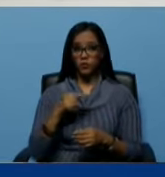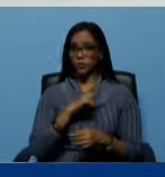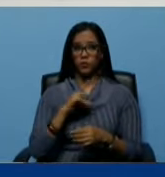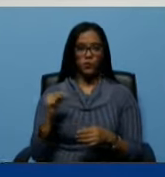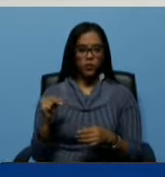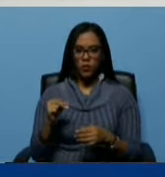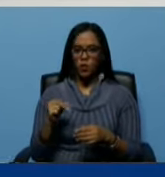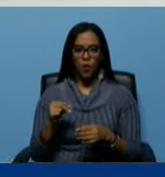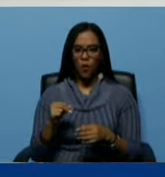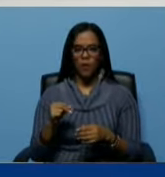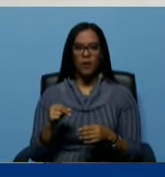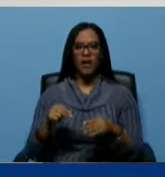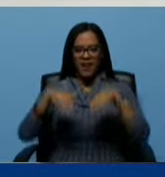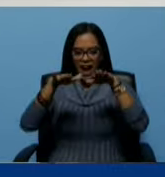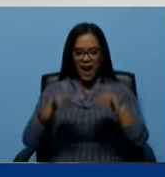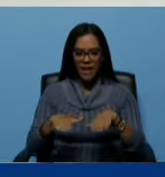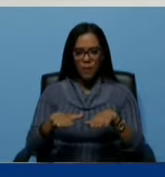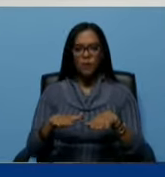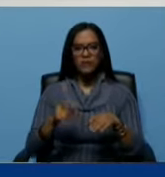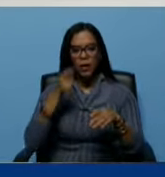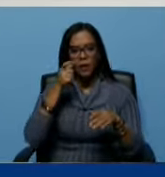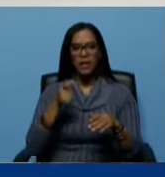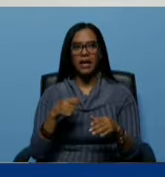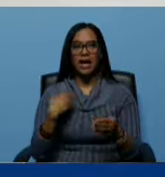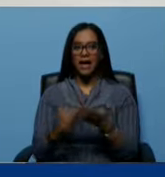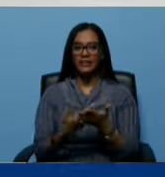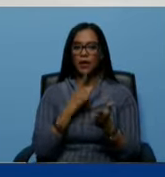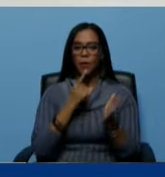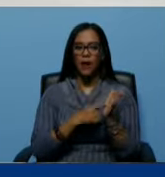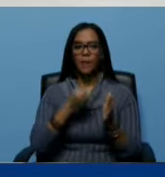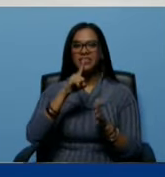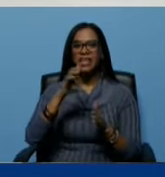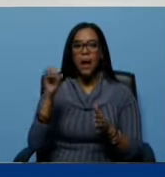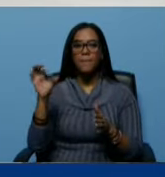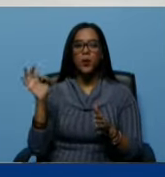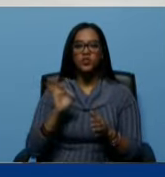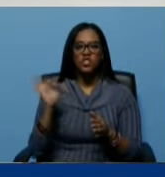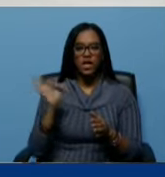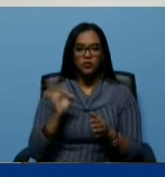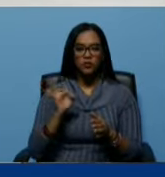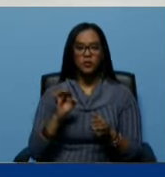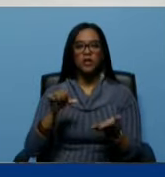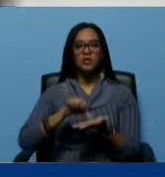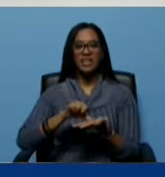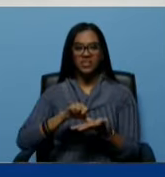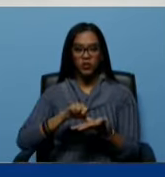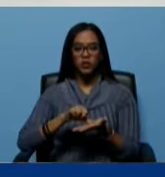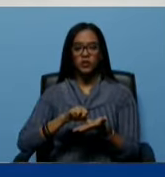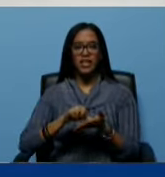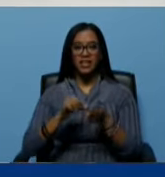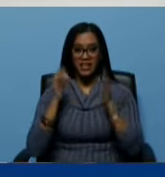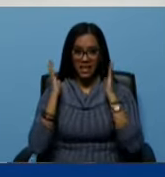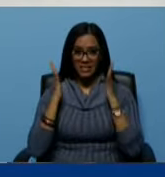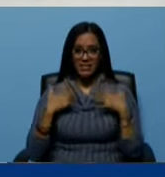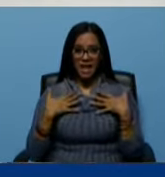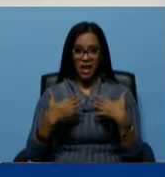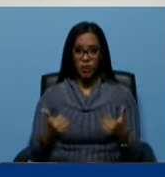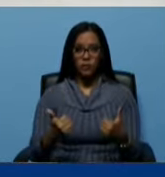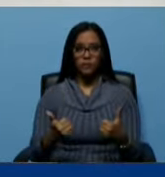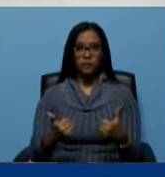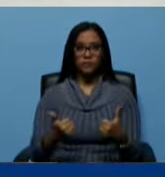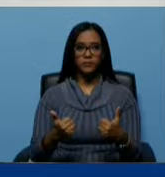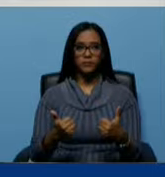la guardia hasta que cumplamos su instrucción del 100% de los centros de salud recuperados con la prioridad que usted dio